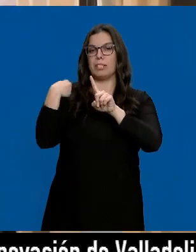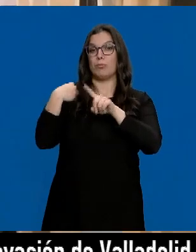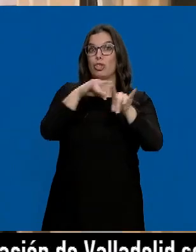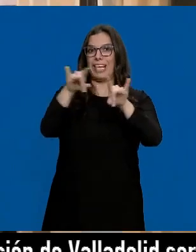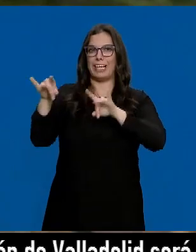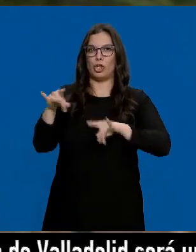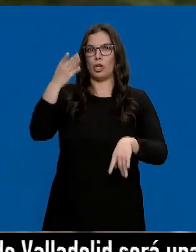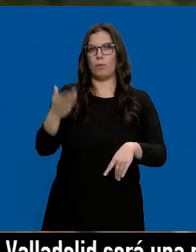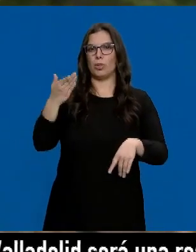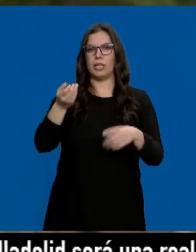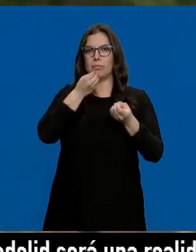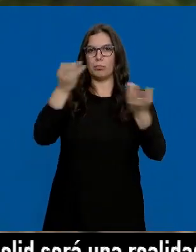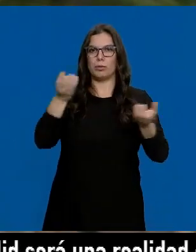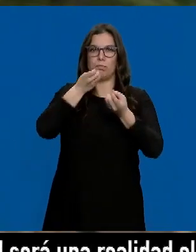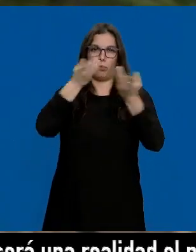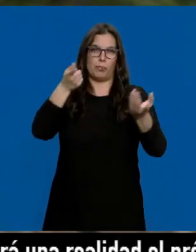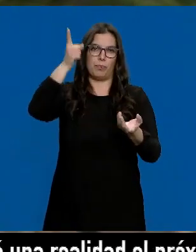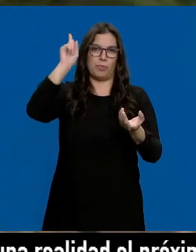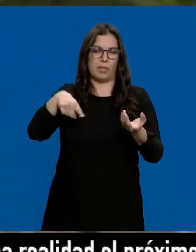más mensajes y con presupuestos.